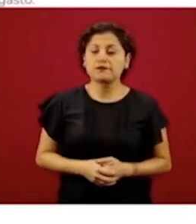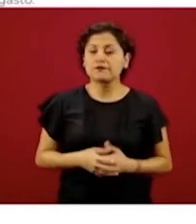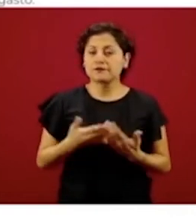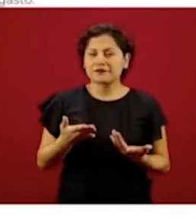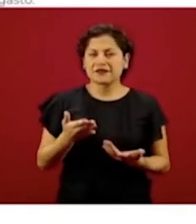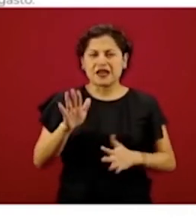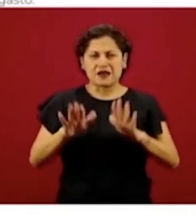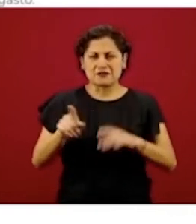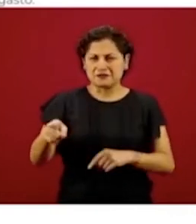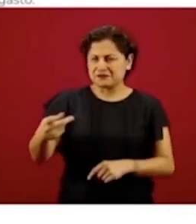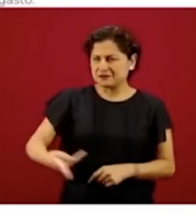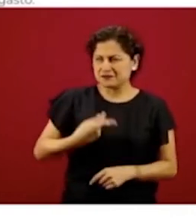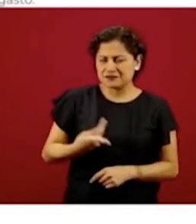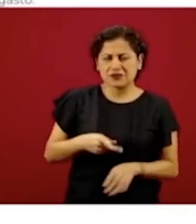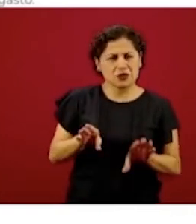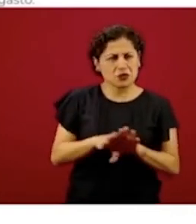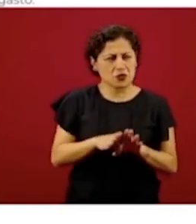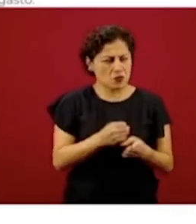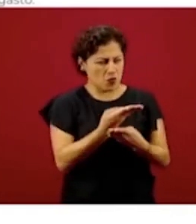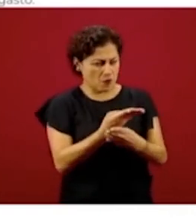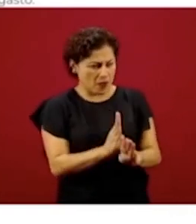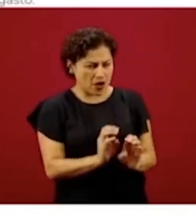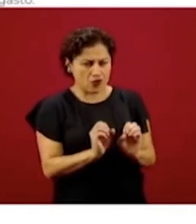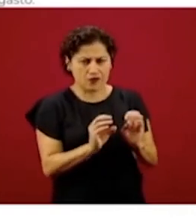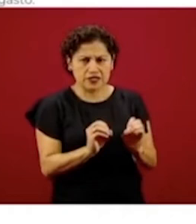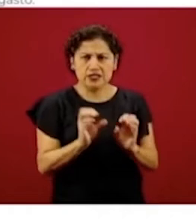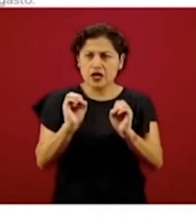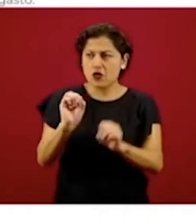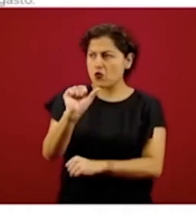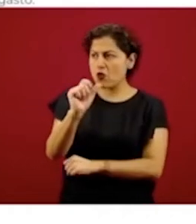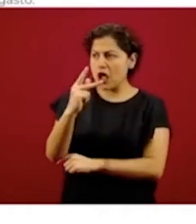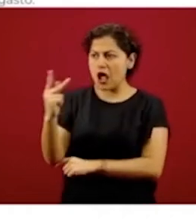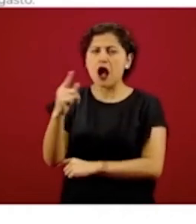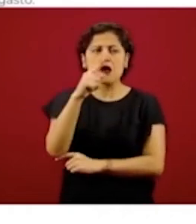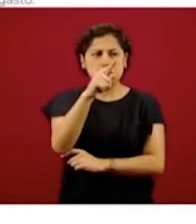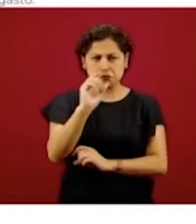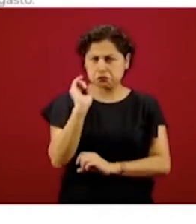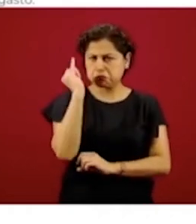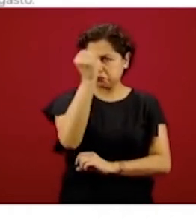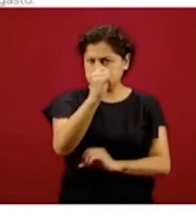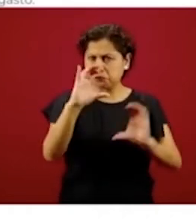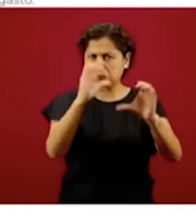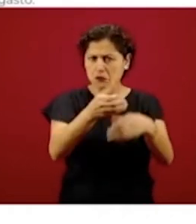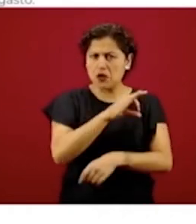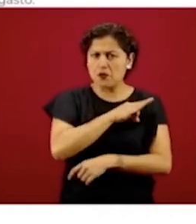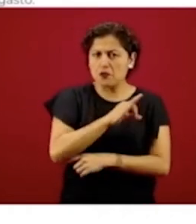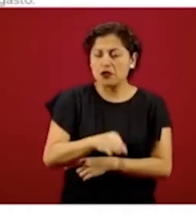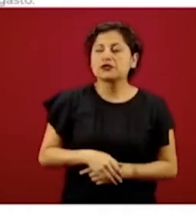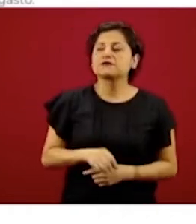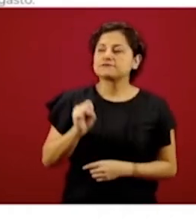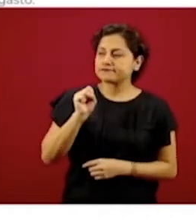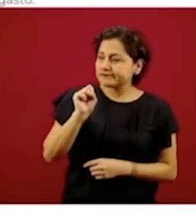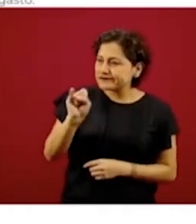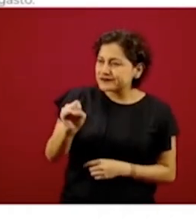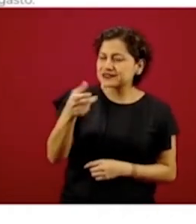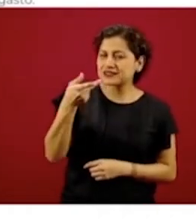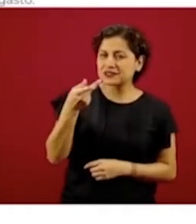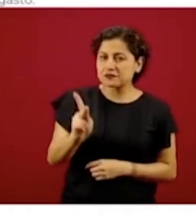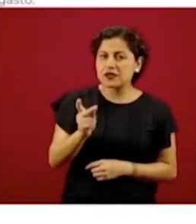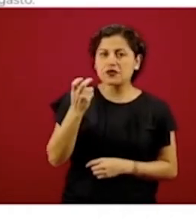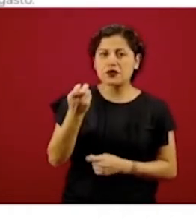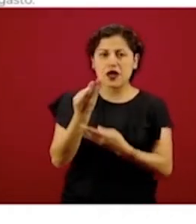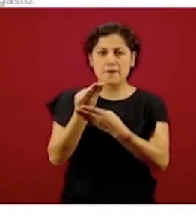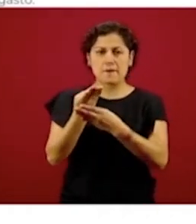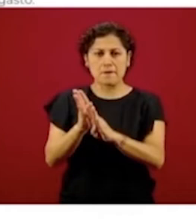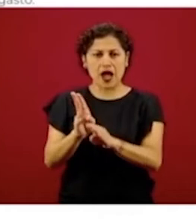y las apps y todo esto, sí, pero hay sitios donde no hay nada, hay sitios donde se han olvidado, es un sector olvidado por la banca tradicional y es